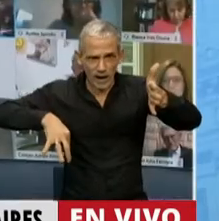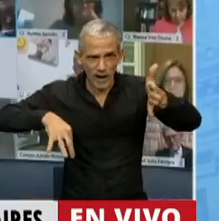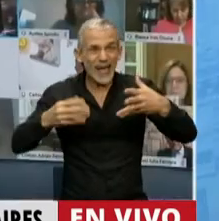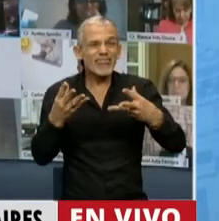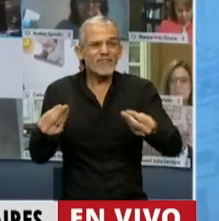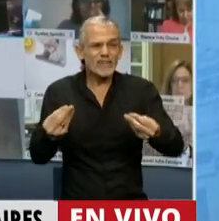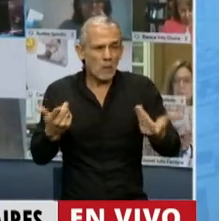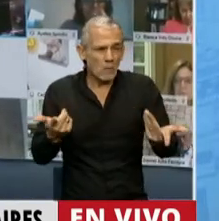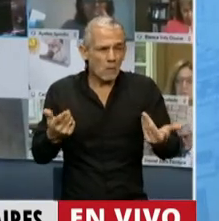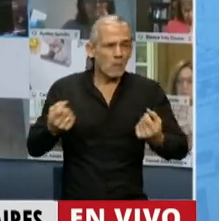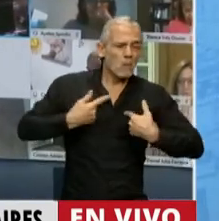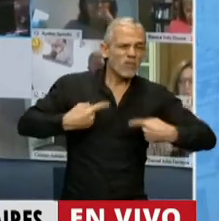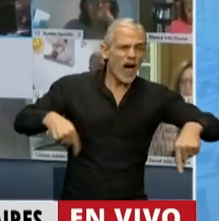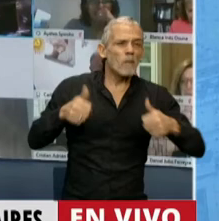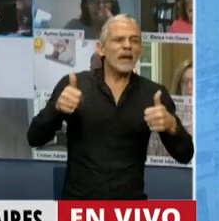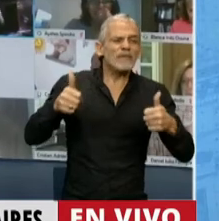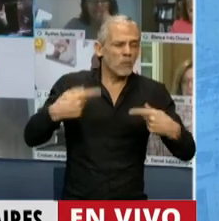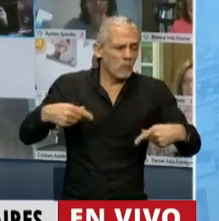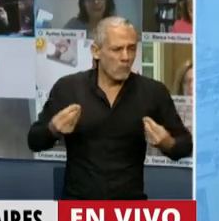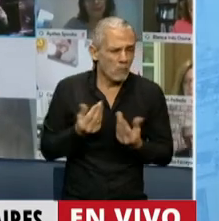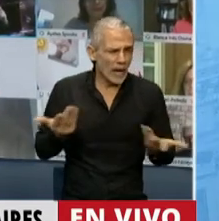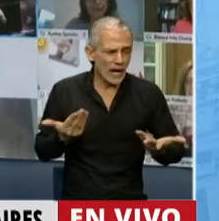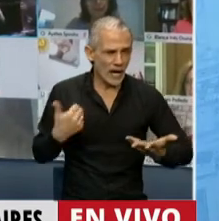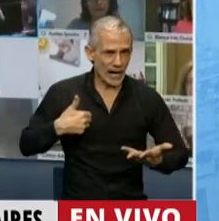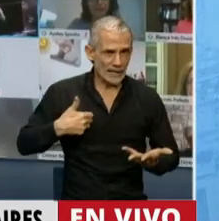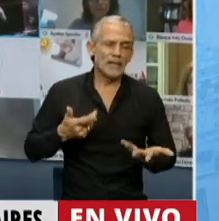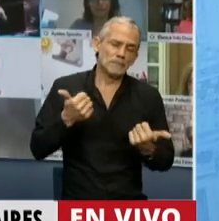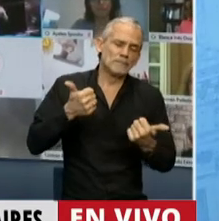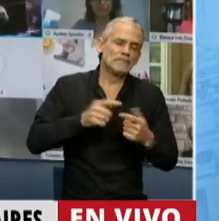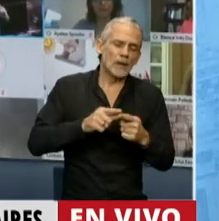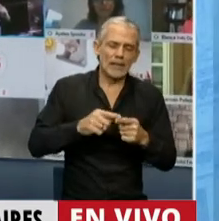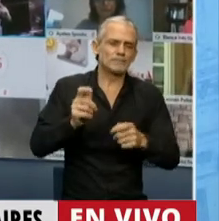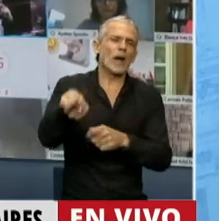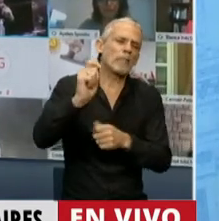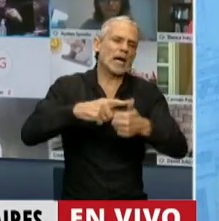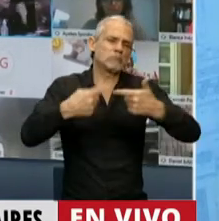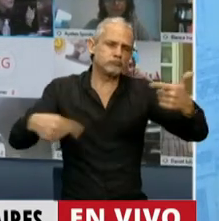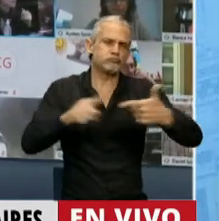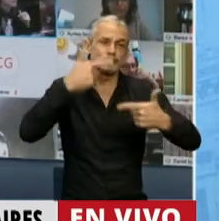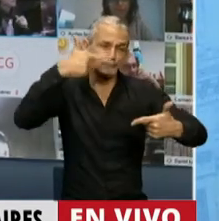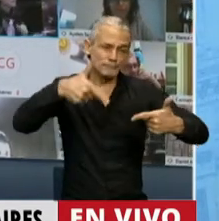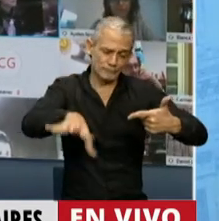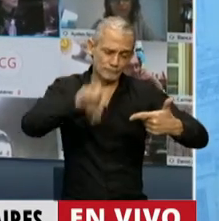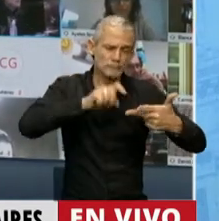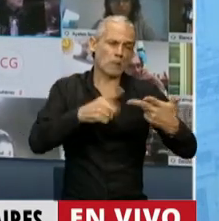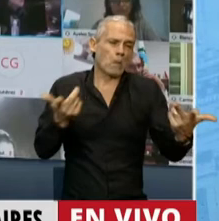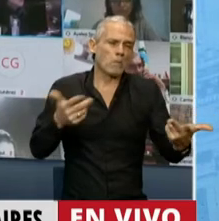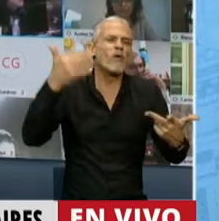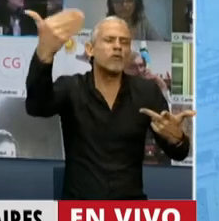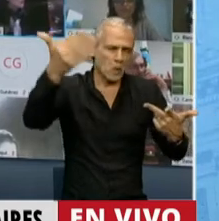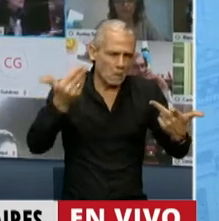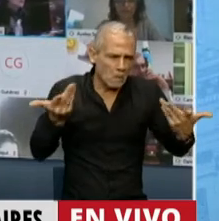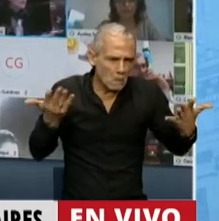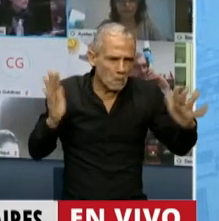¿qué beneficio puede redundar al país? Bueno, una explotación hidrocarburífera o minera futura.